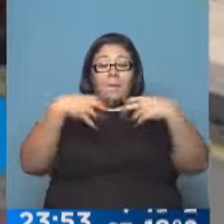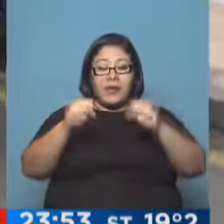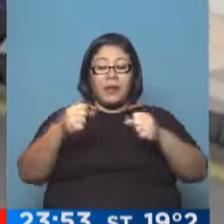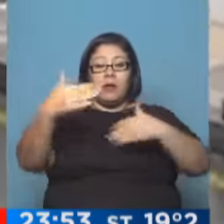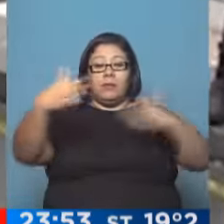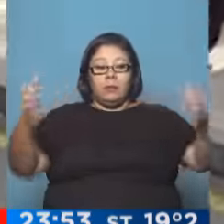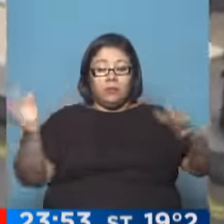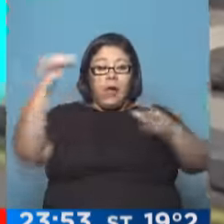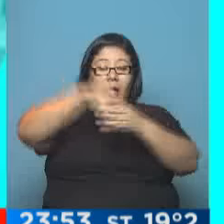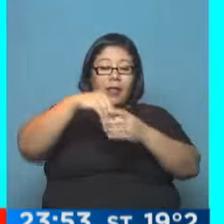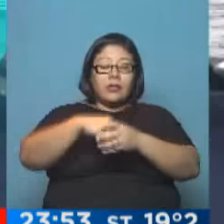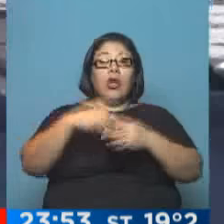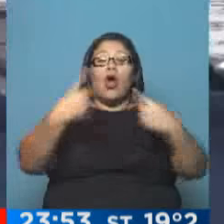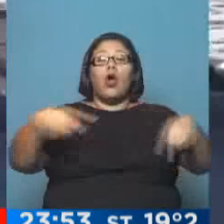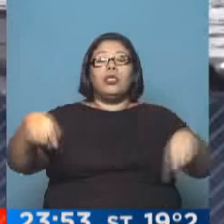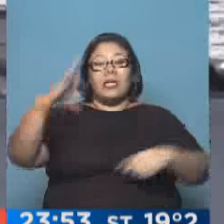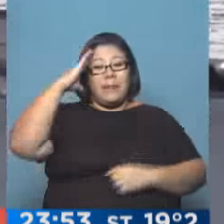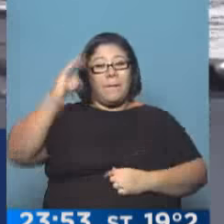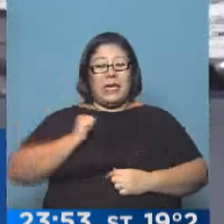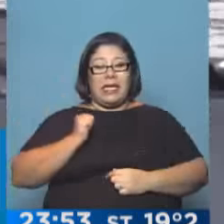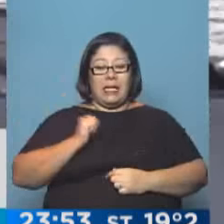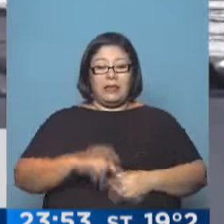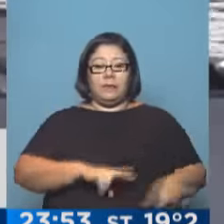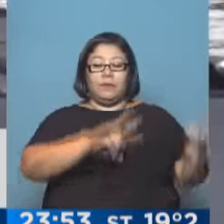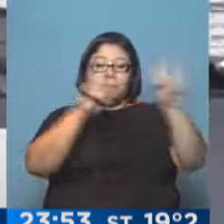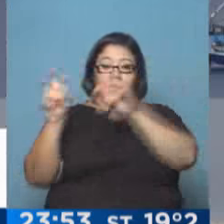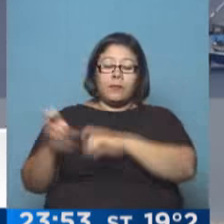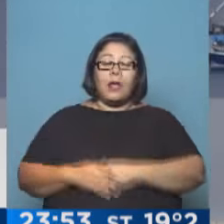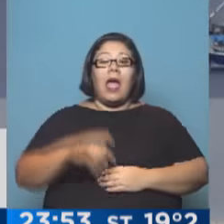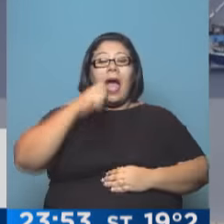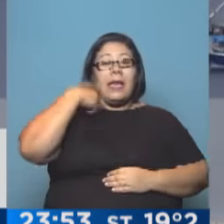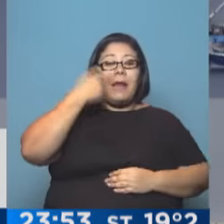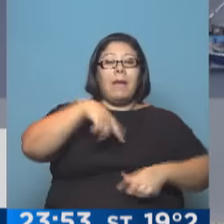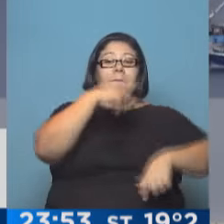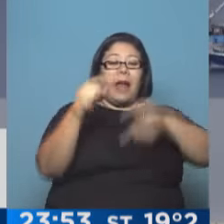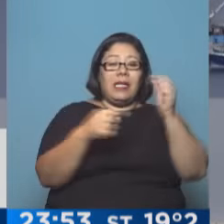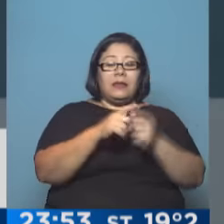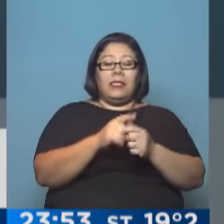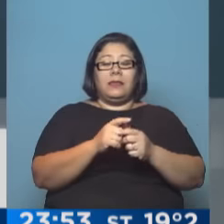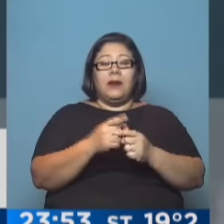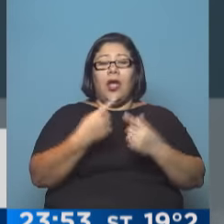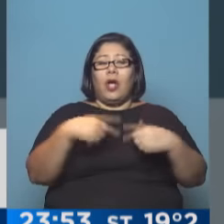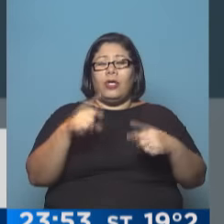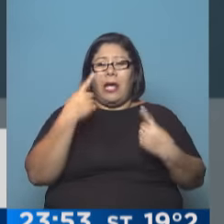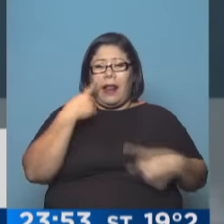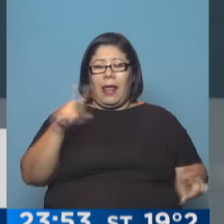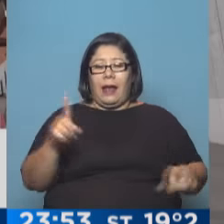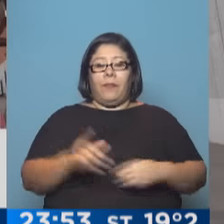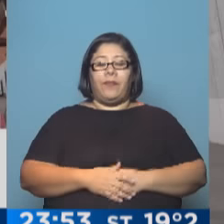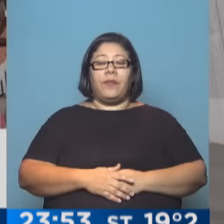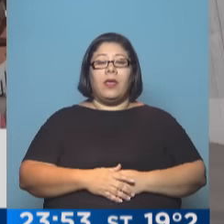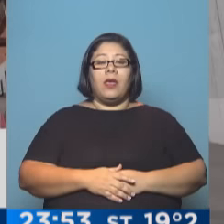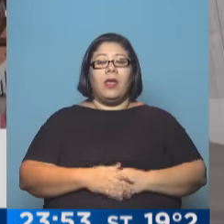con los pertrechos militares. Mutaciones en animales y plantas. La organización ambientalista Greenpeace